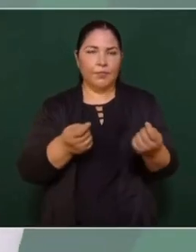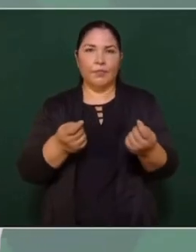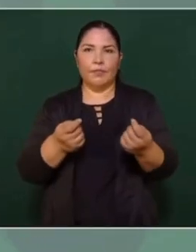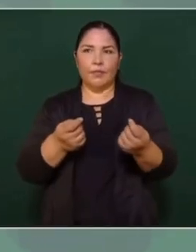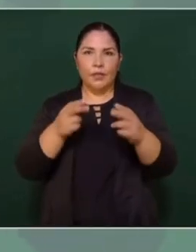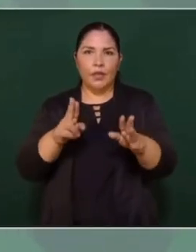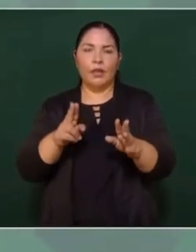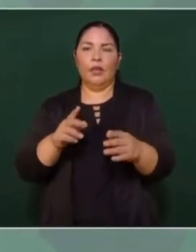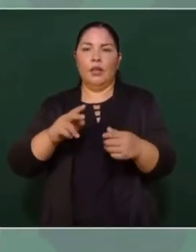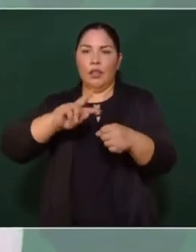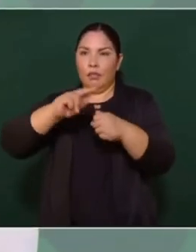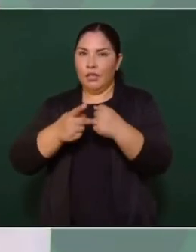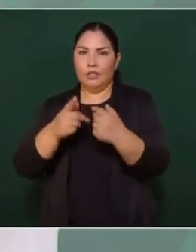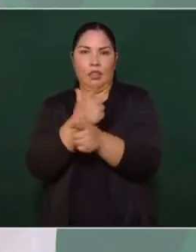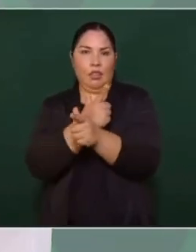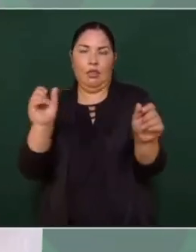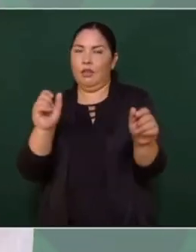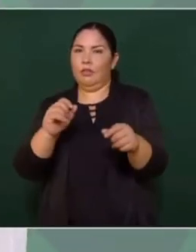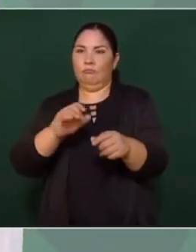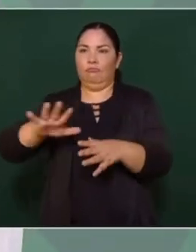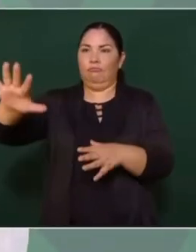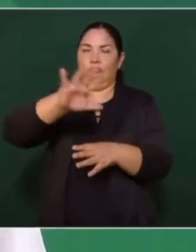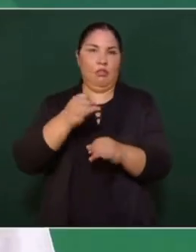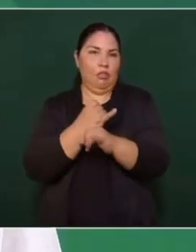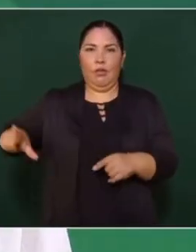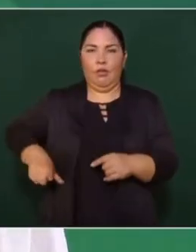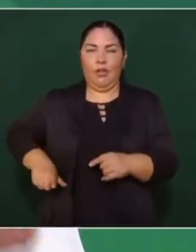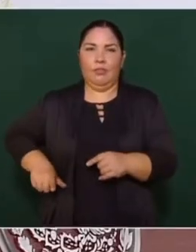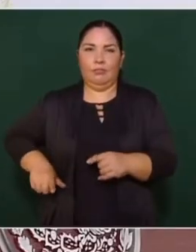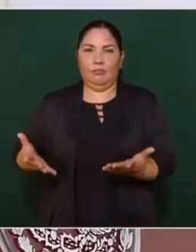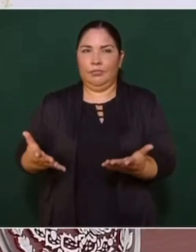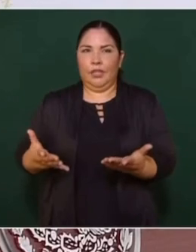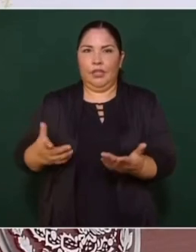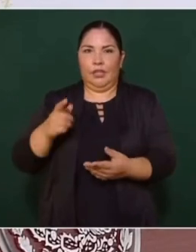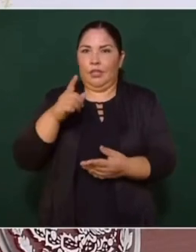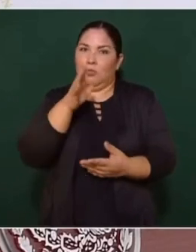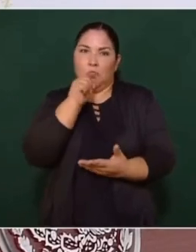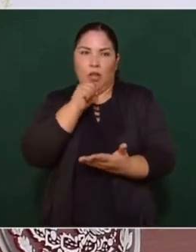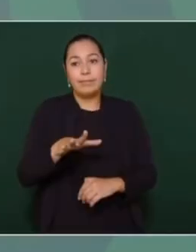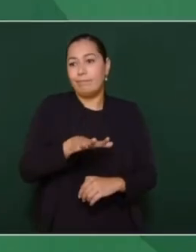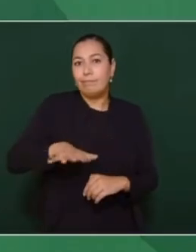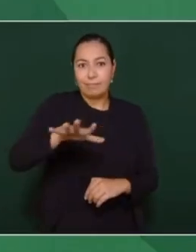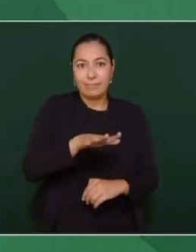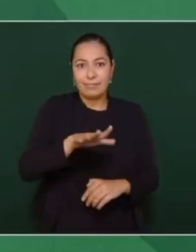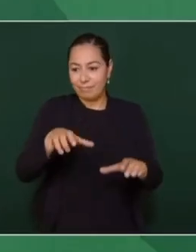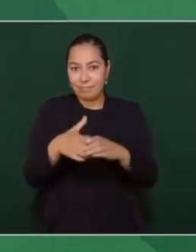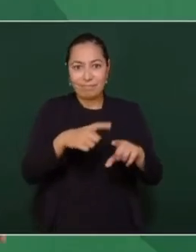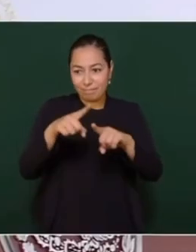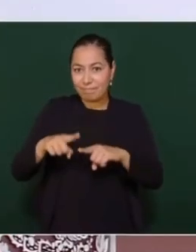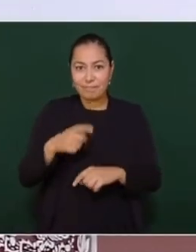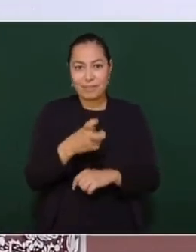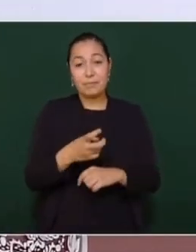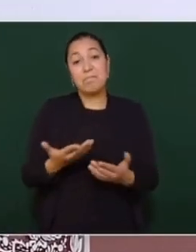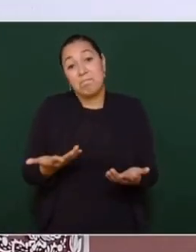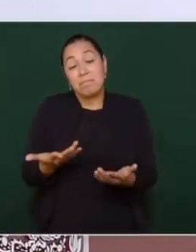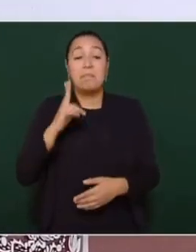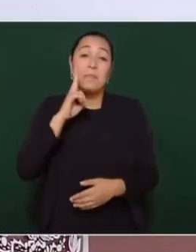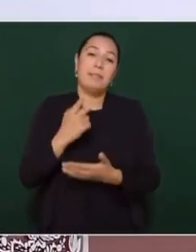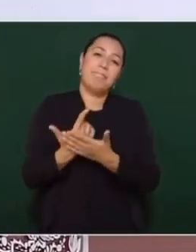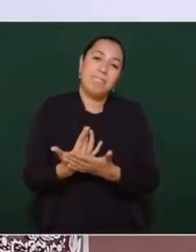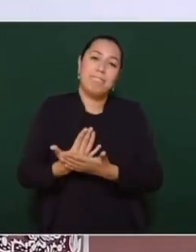de que los países somos libres, somos independientes y somos soberanos y que no se puede excluir a nadie. Vamos a esperar a ver qué resuelven.